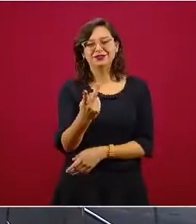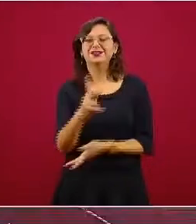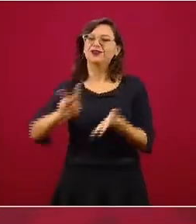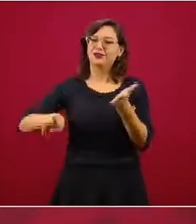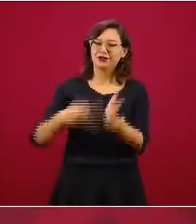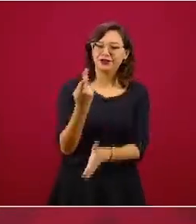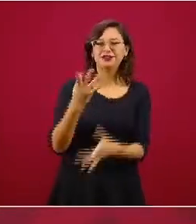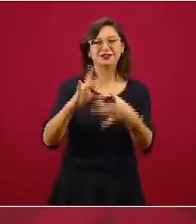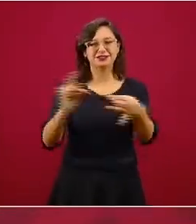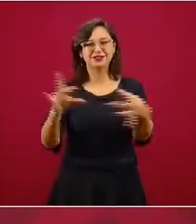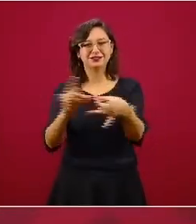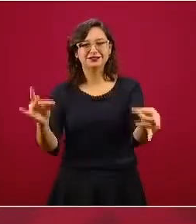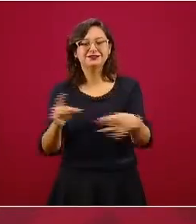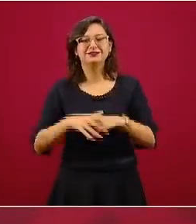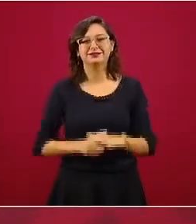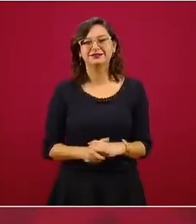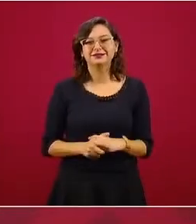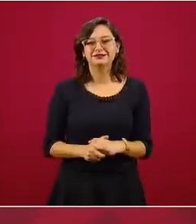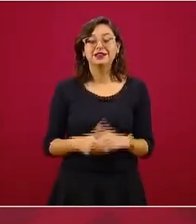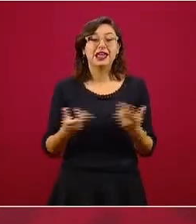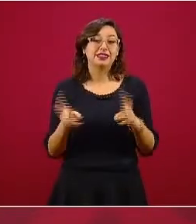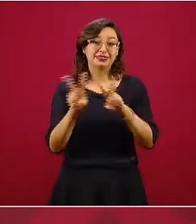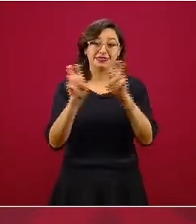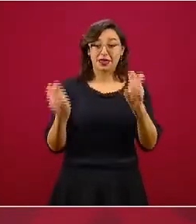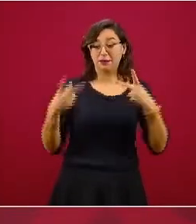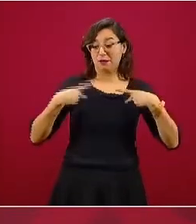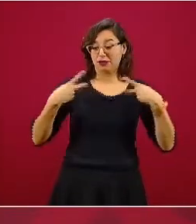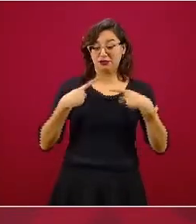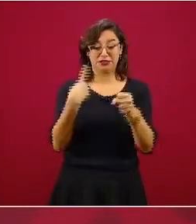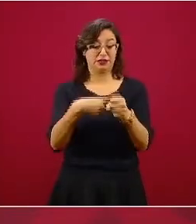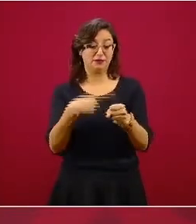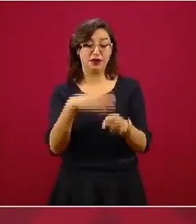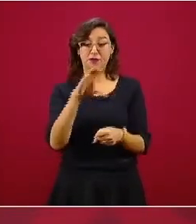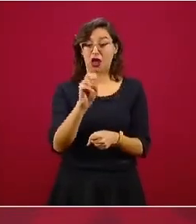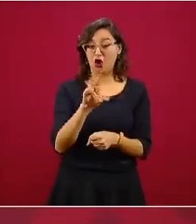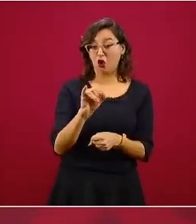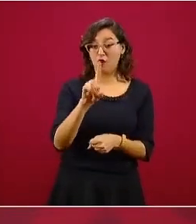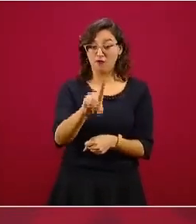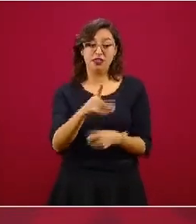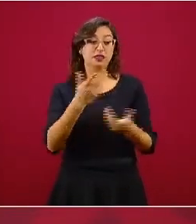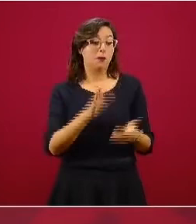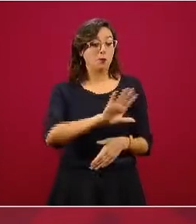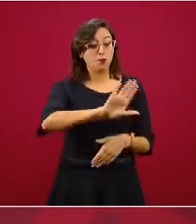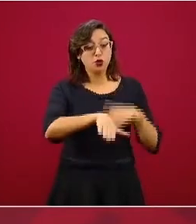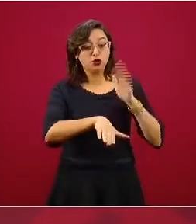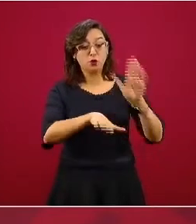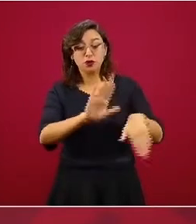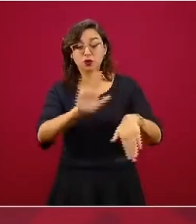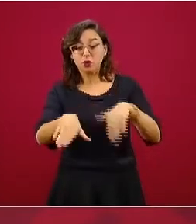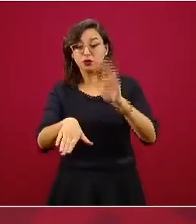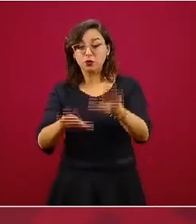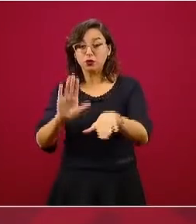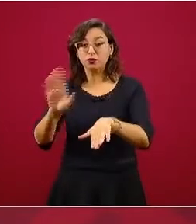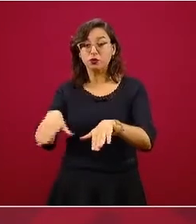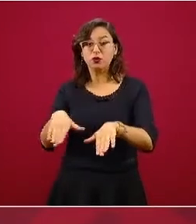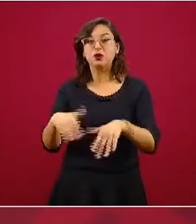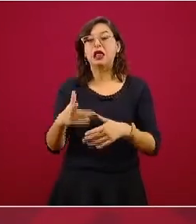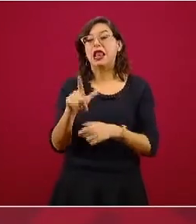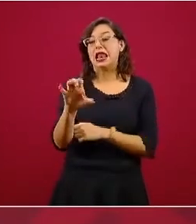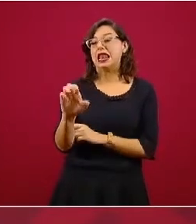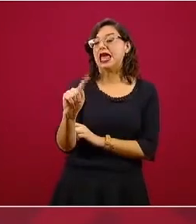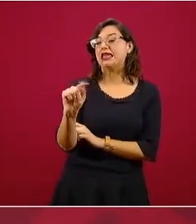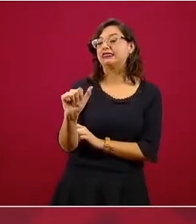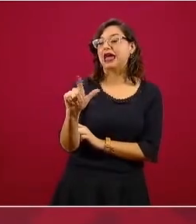La letalidad de caso, como se conoce técnicamente en la epidemiología, es la